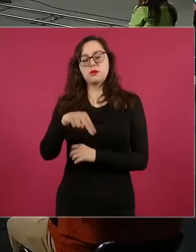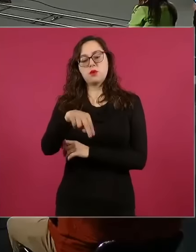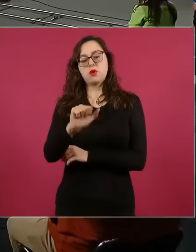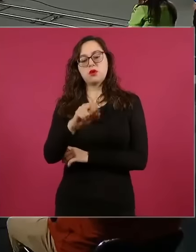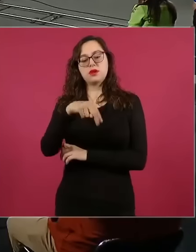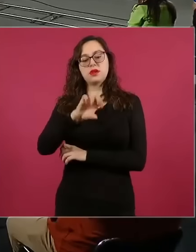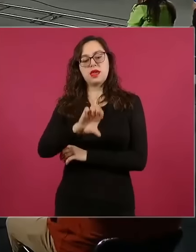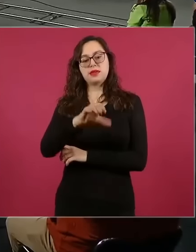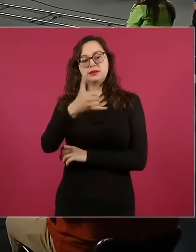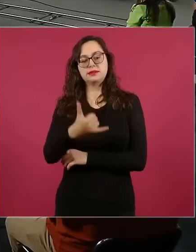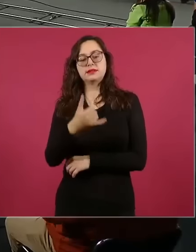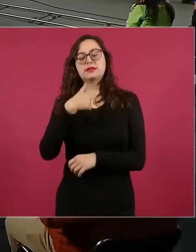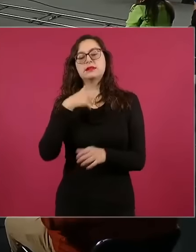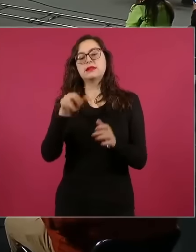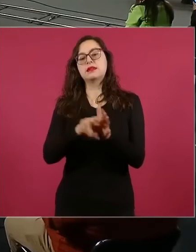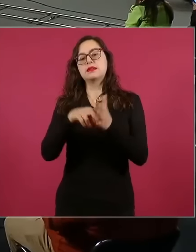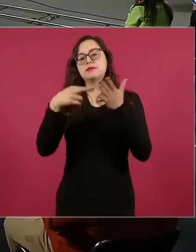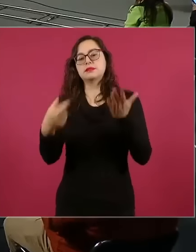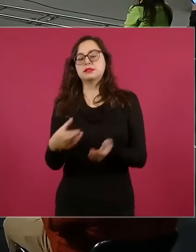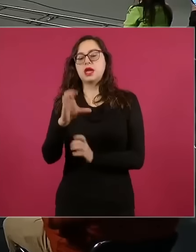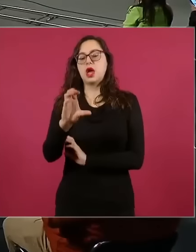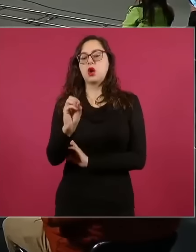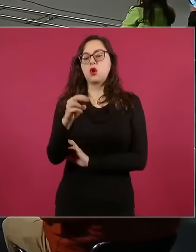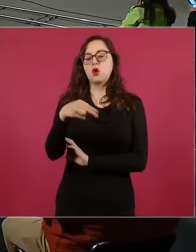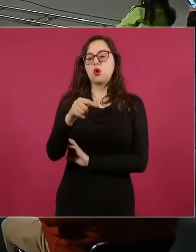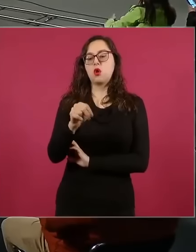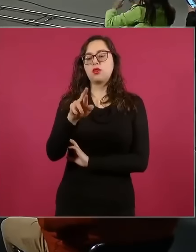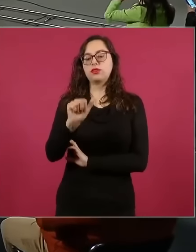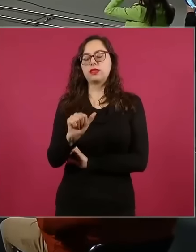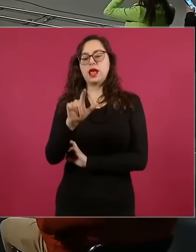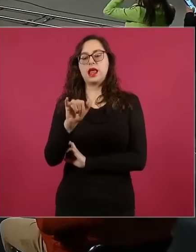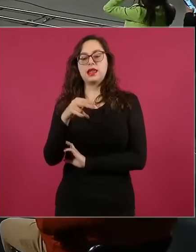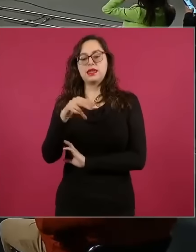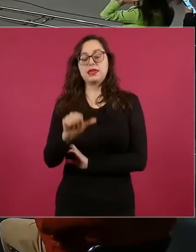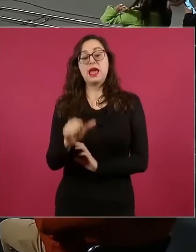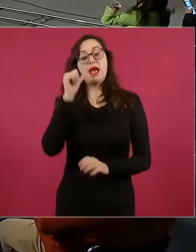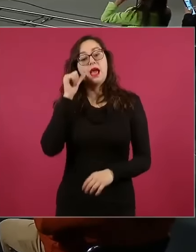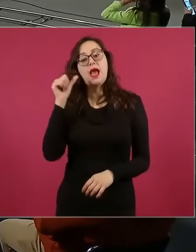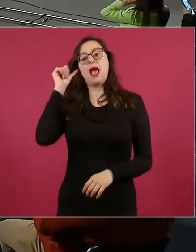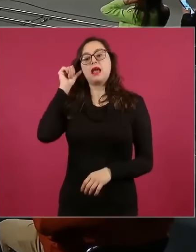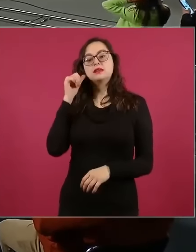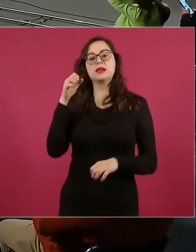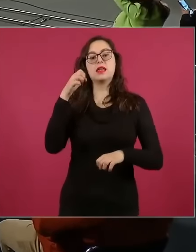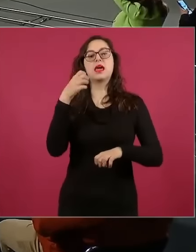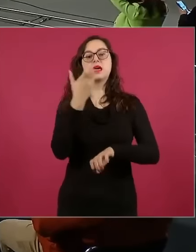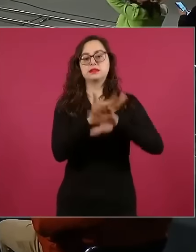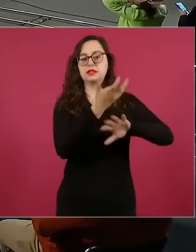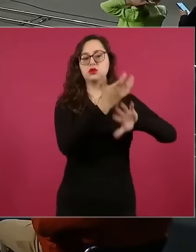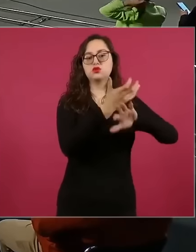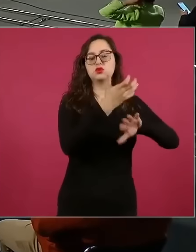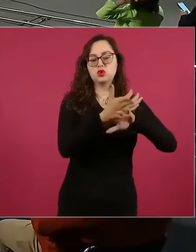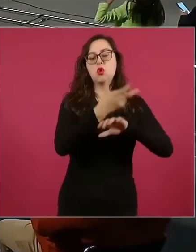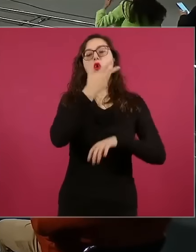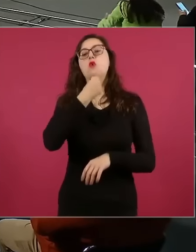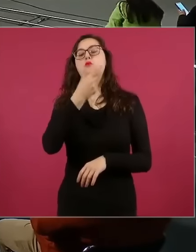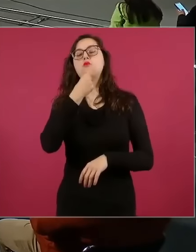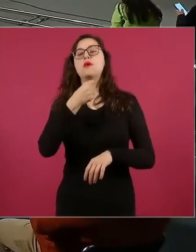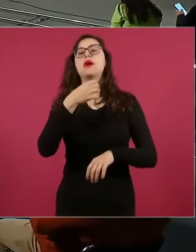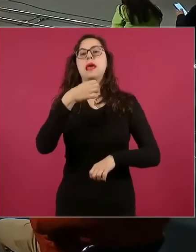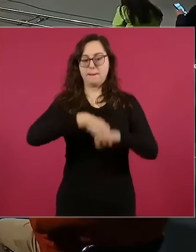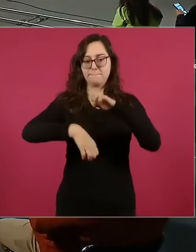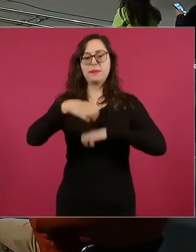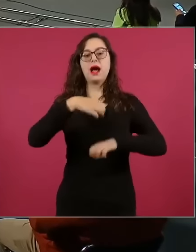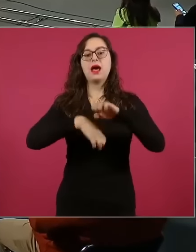Presidente, pues justo sobre esta declaración que hizo ayer el embajador Ken Salazar en el sentido de que pues